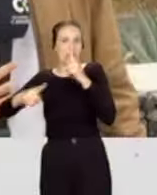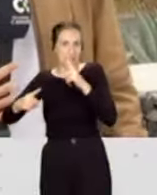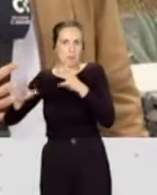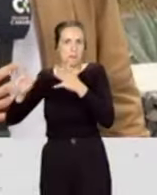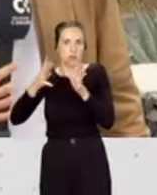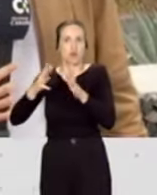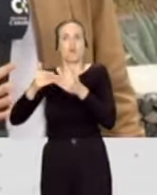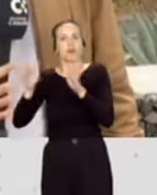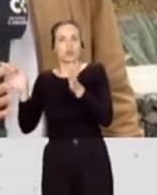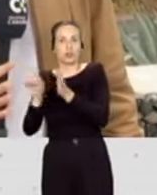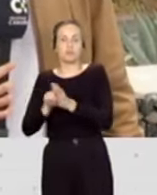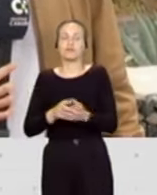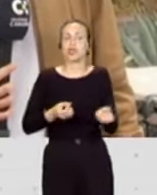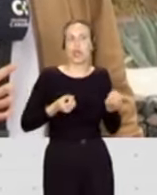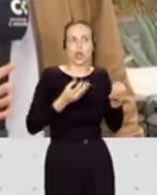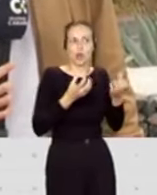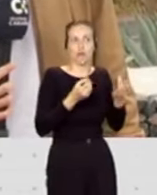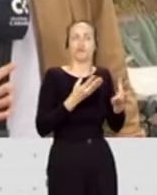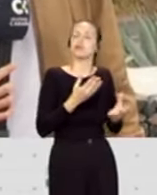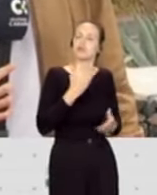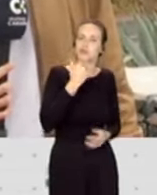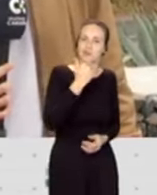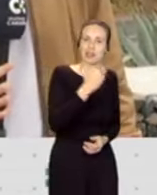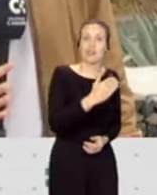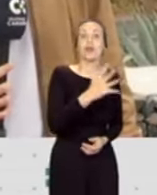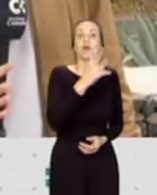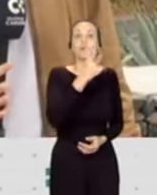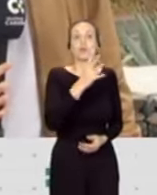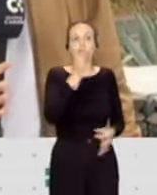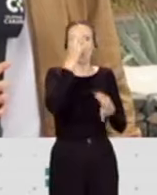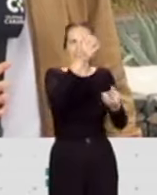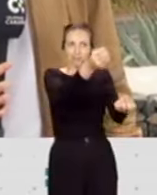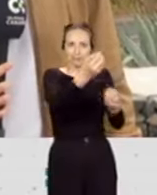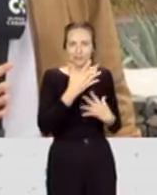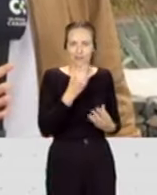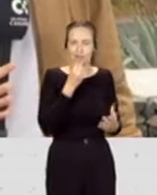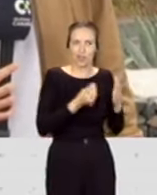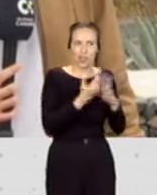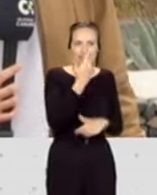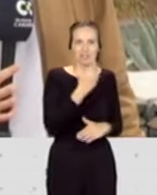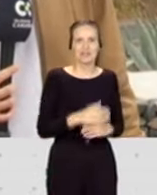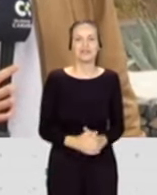ahí está esa información, Jacob González, muchísimas gracias por traernos todos los detalles de esa prueba. Muy buenos días.